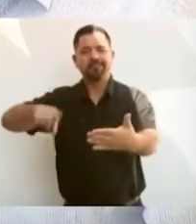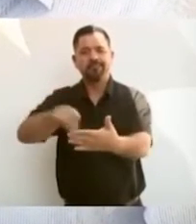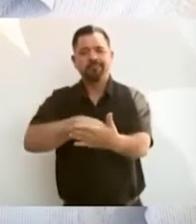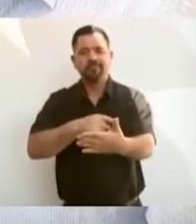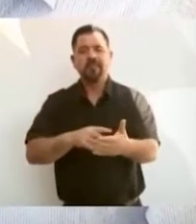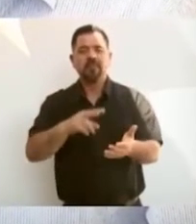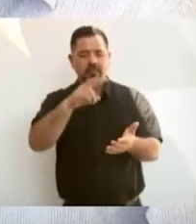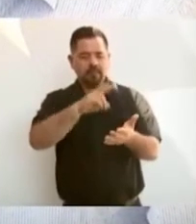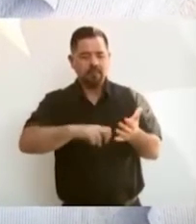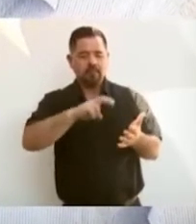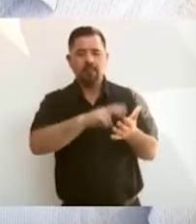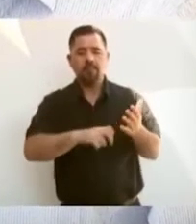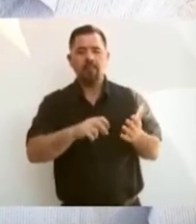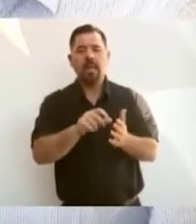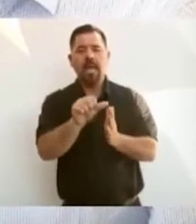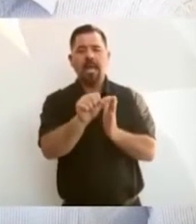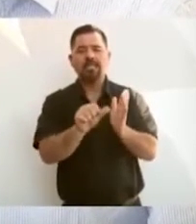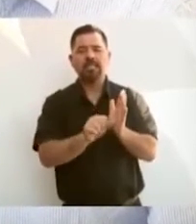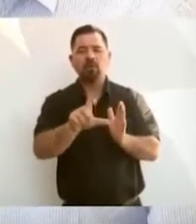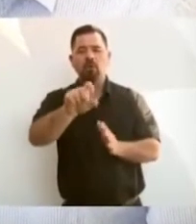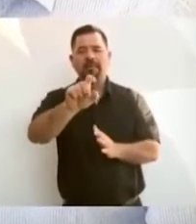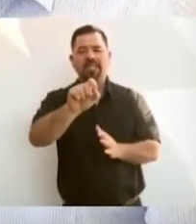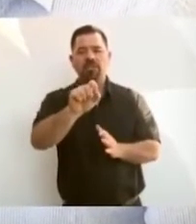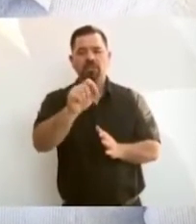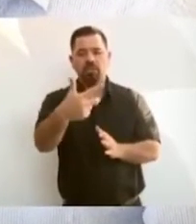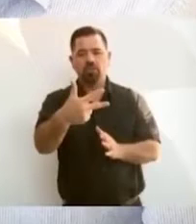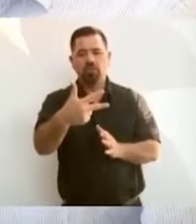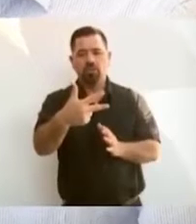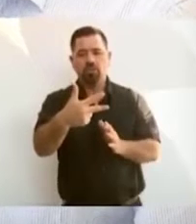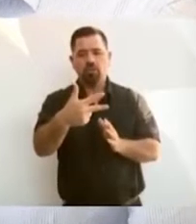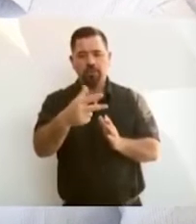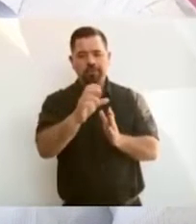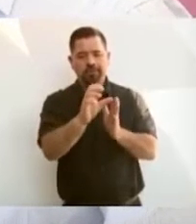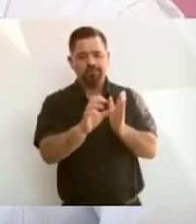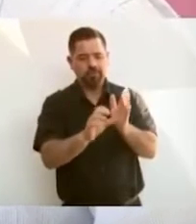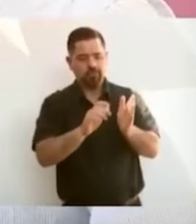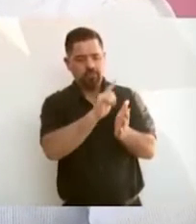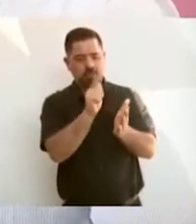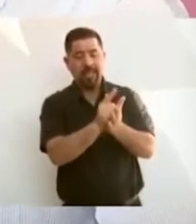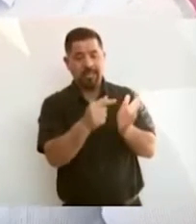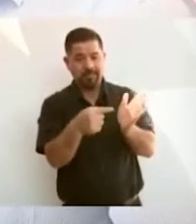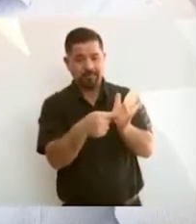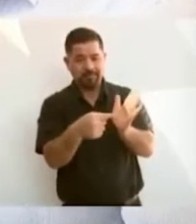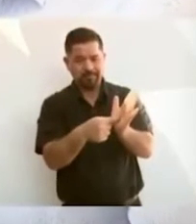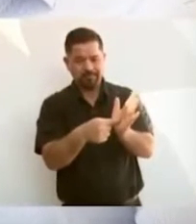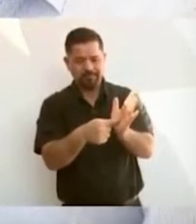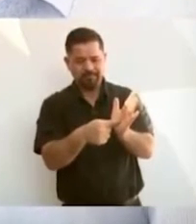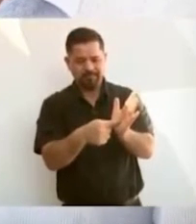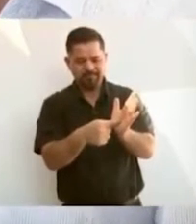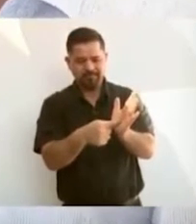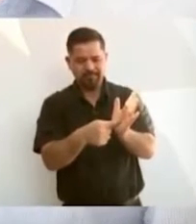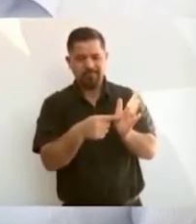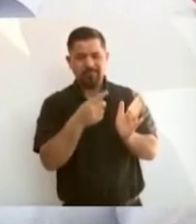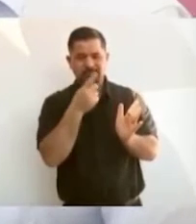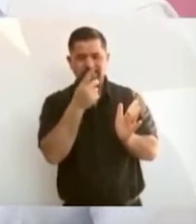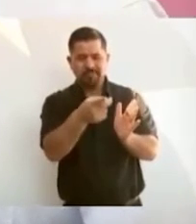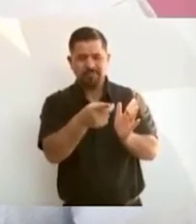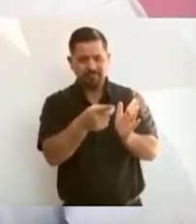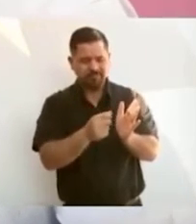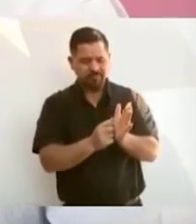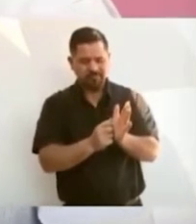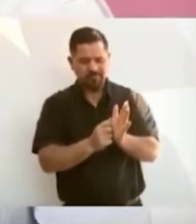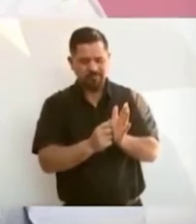artículo 28 constitucional para que quedara prohibida